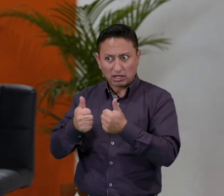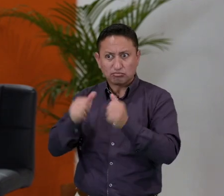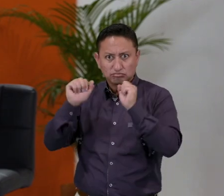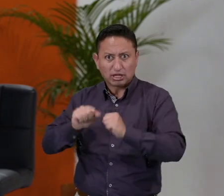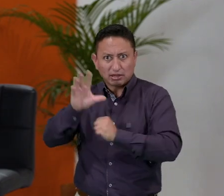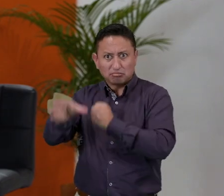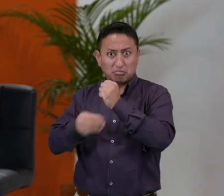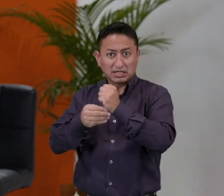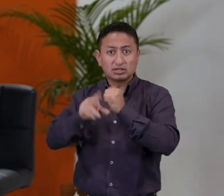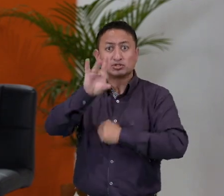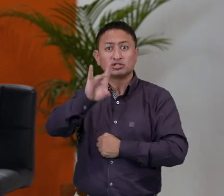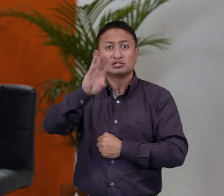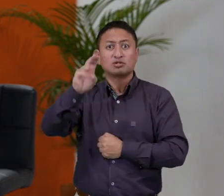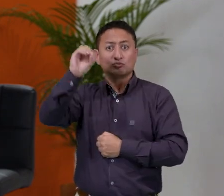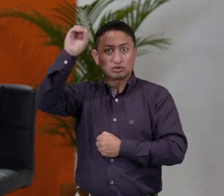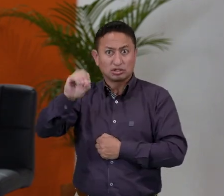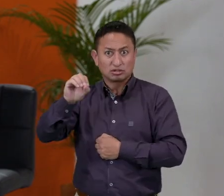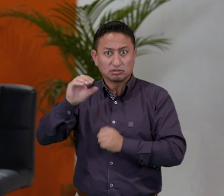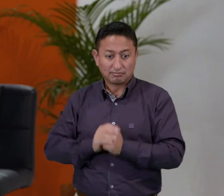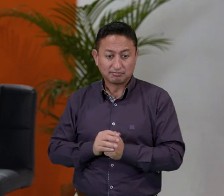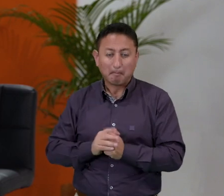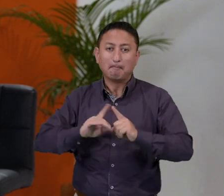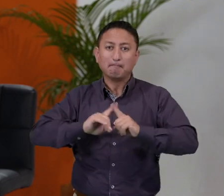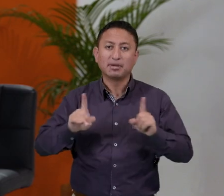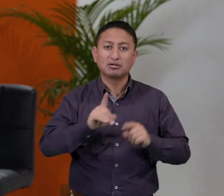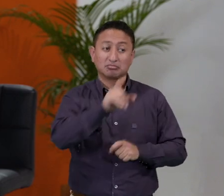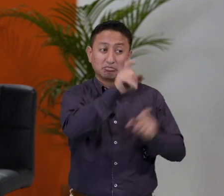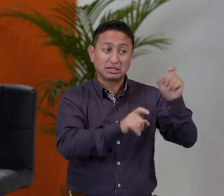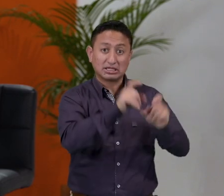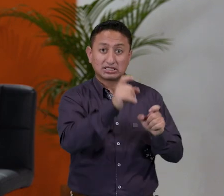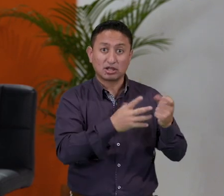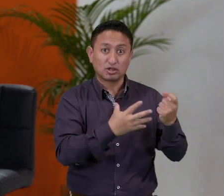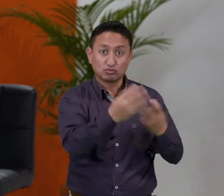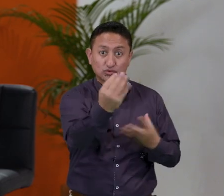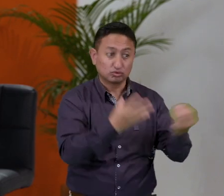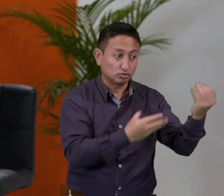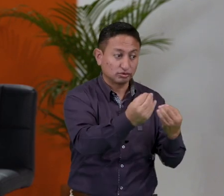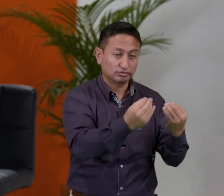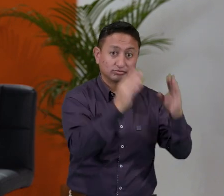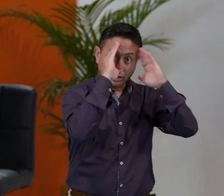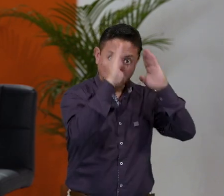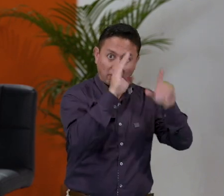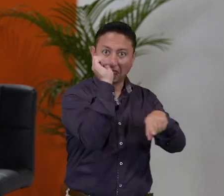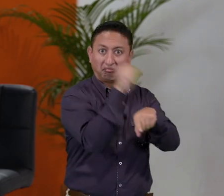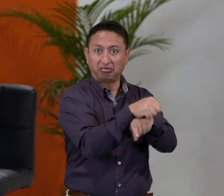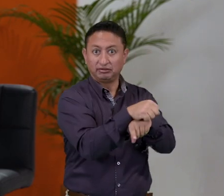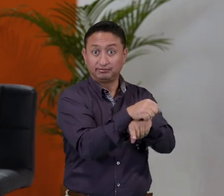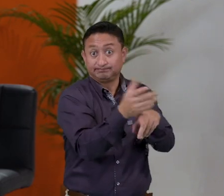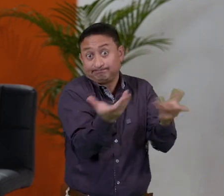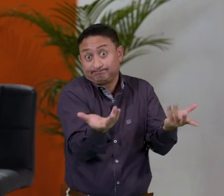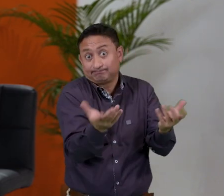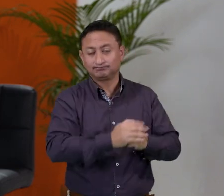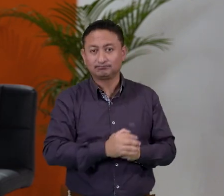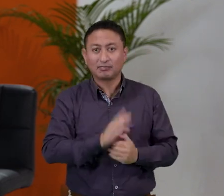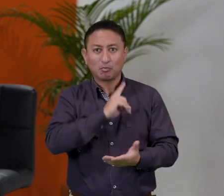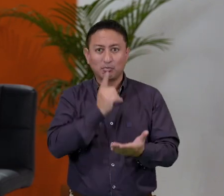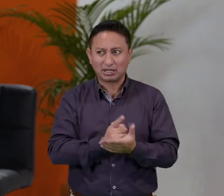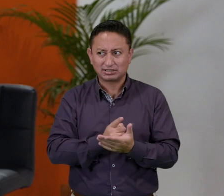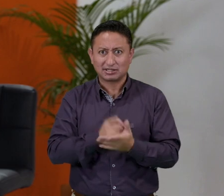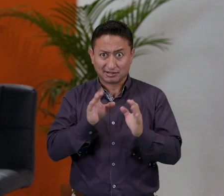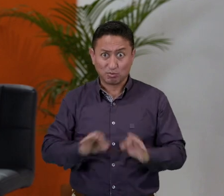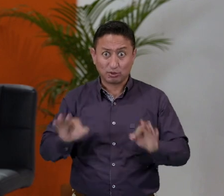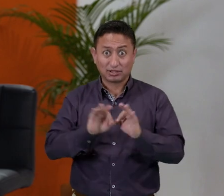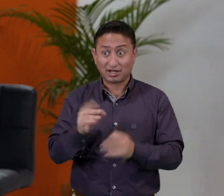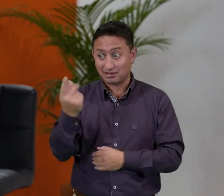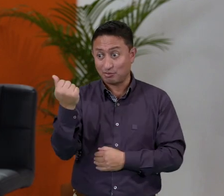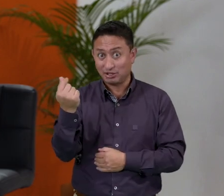y por el contrario, es muy probable que las empresas pierdan clientes por una atención deficiente. Esto confirma que el precio